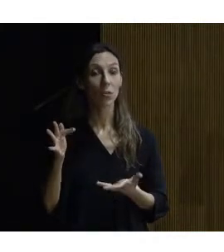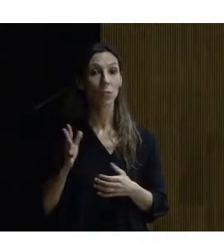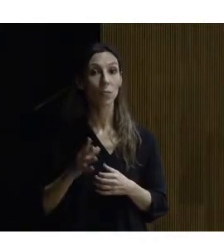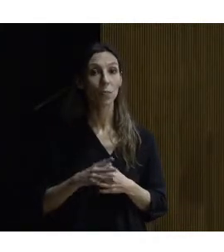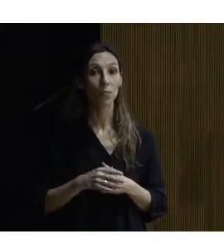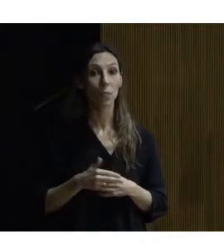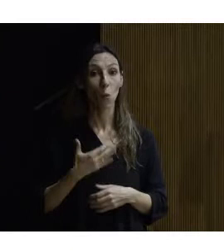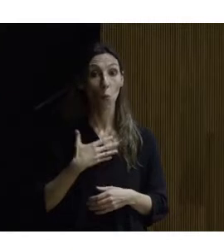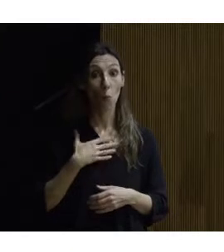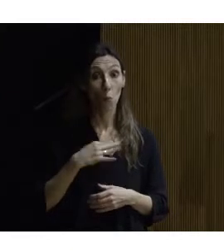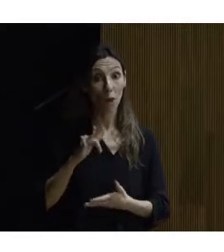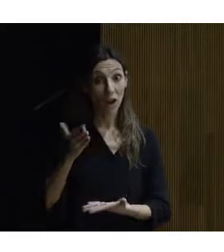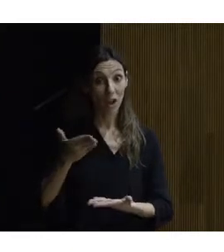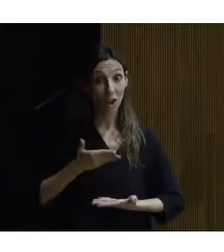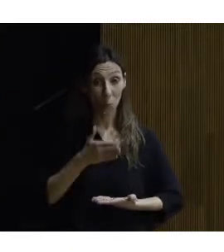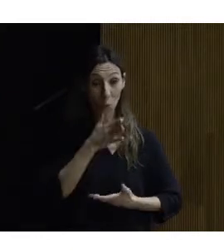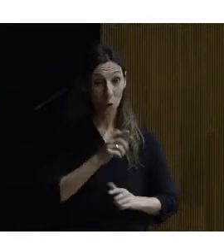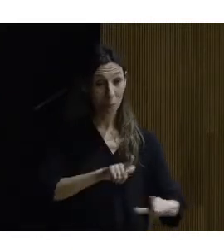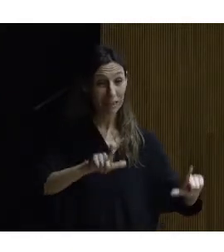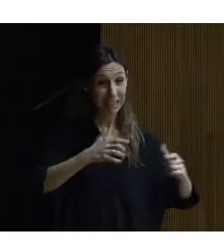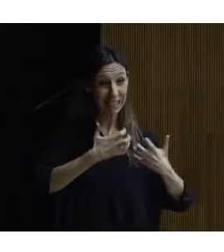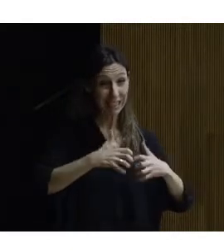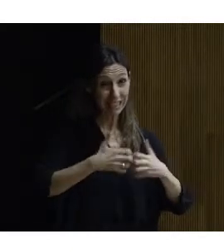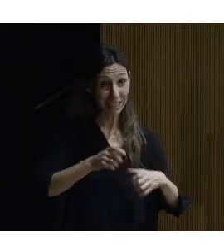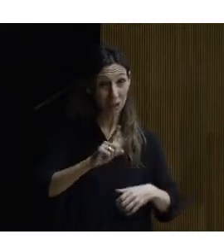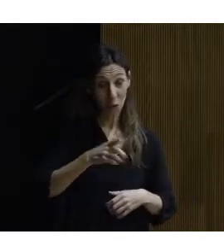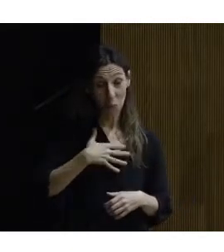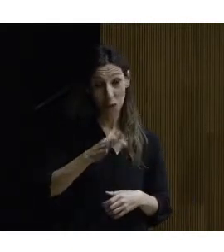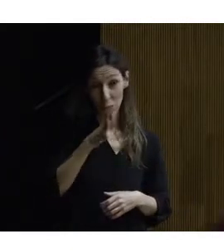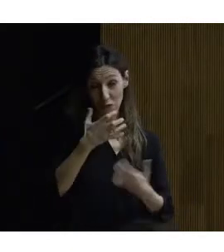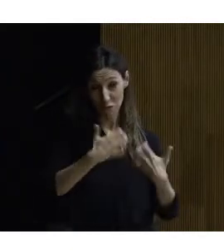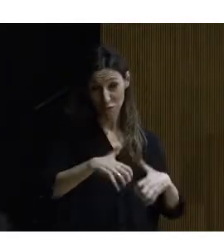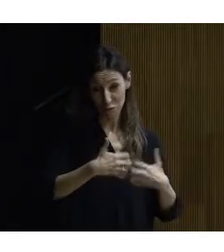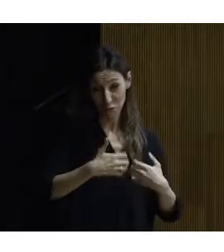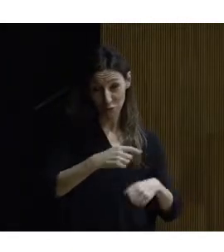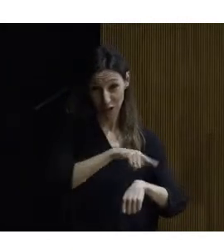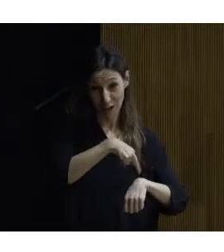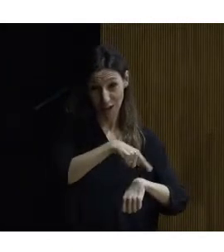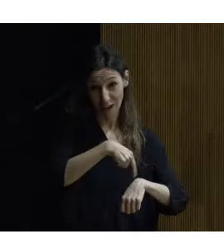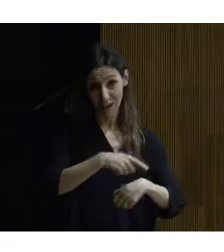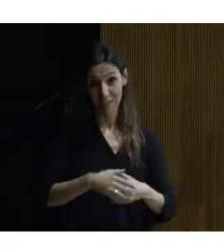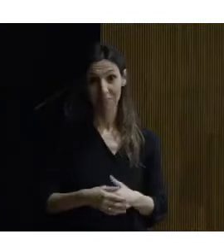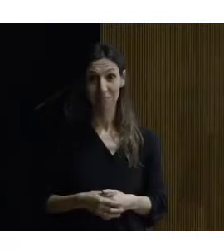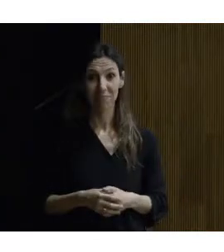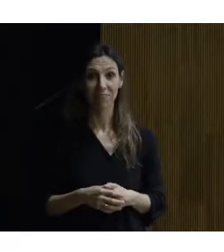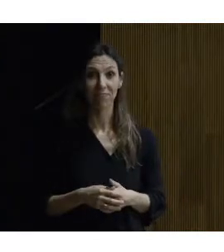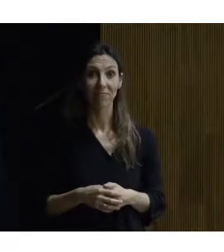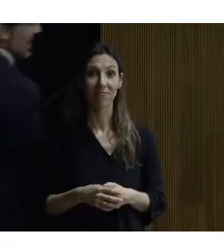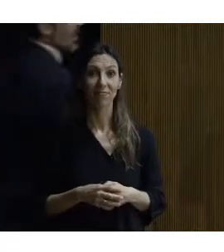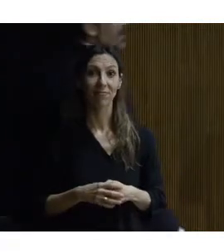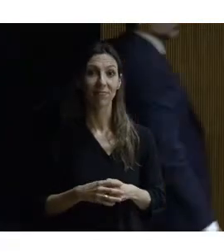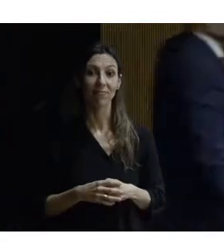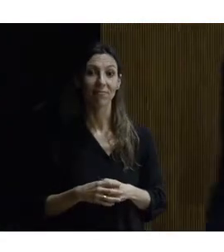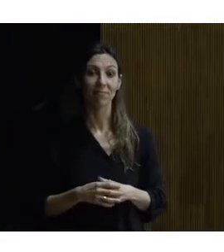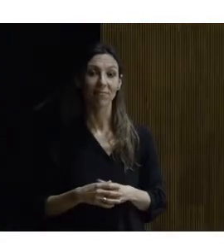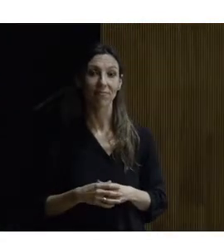nos puedes echar un cable aquí que en la pantalla se resiste deben ser las horas de funcionamiento que no va atrás por lo visto